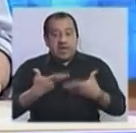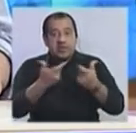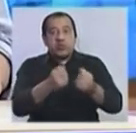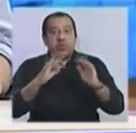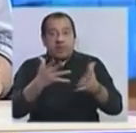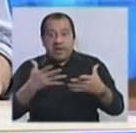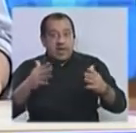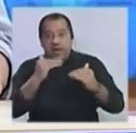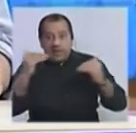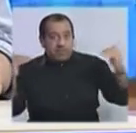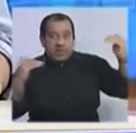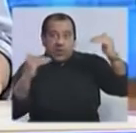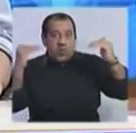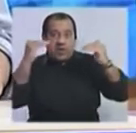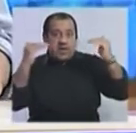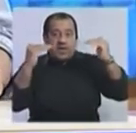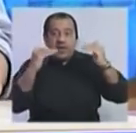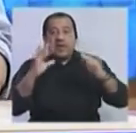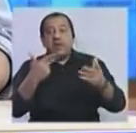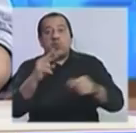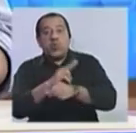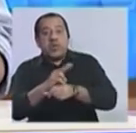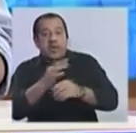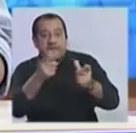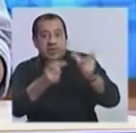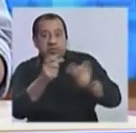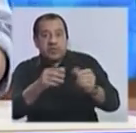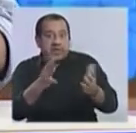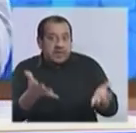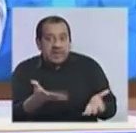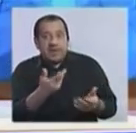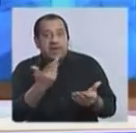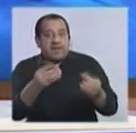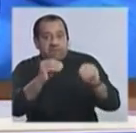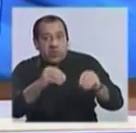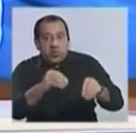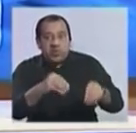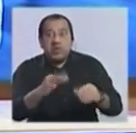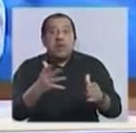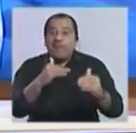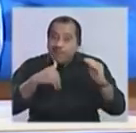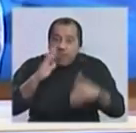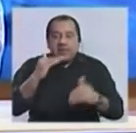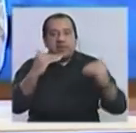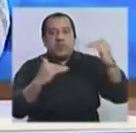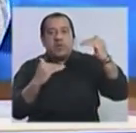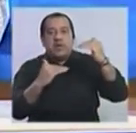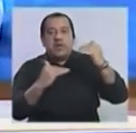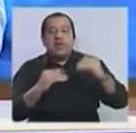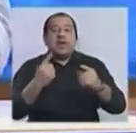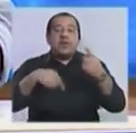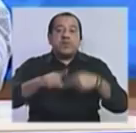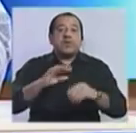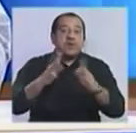proteja un poco a quienes necesitan ayuda en esas circunstancias, bueno, va a haber más desigualdad y por lo